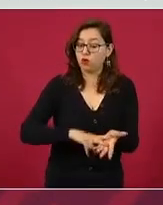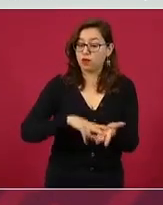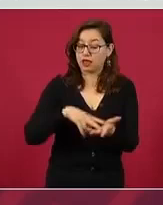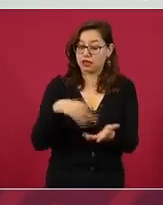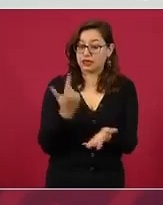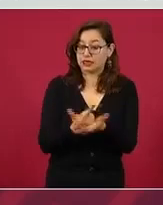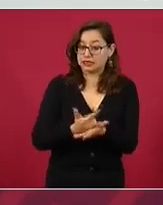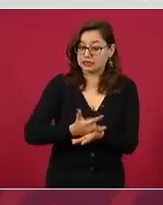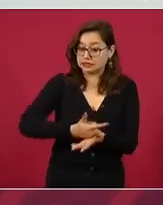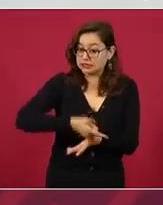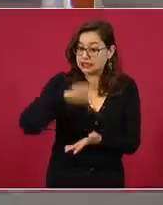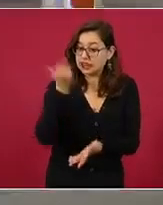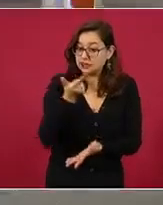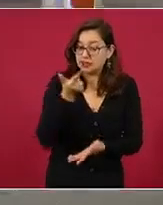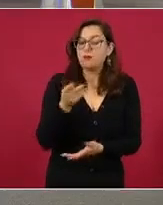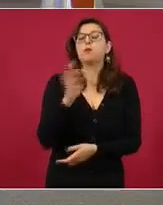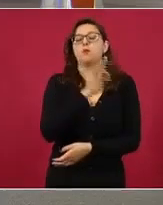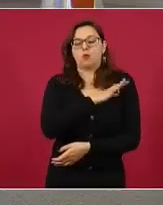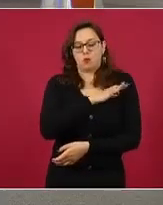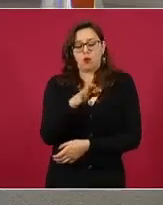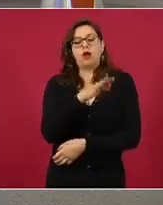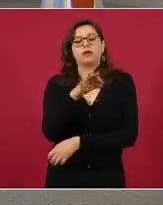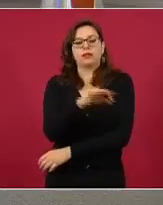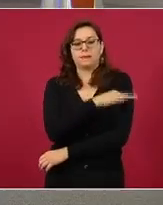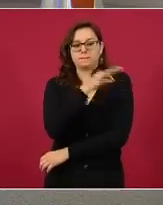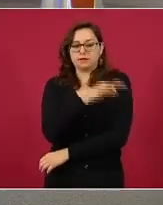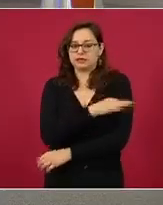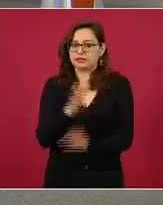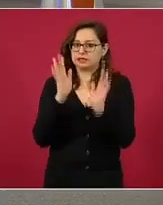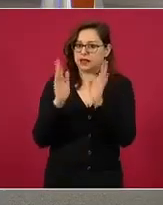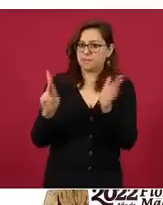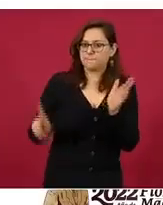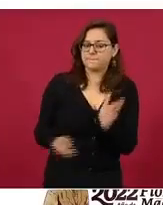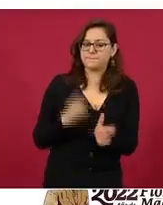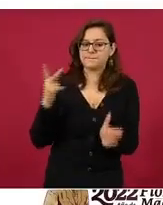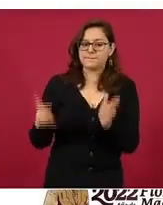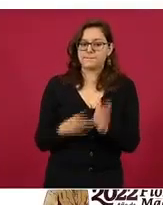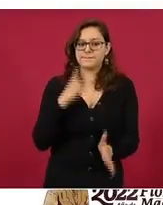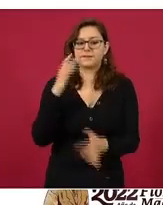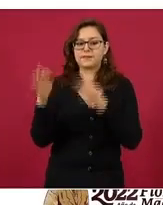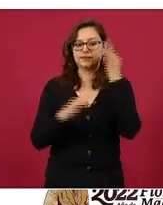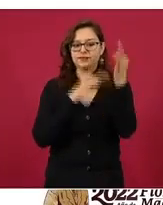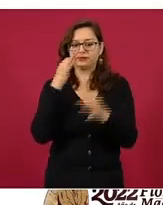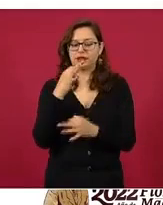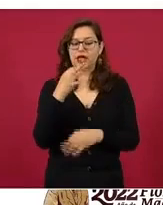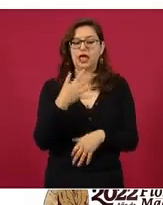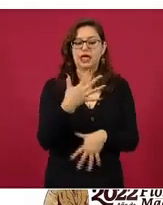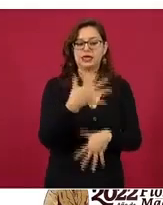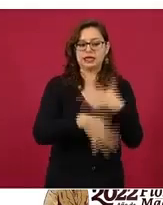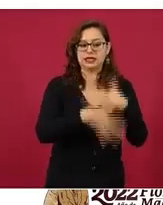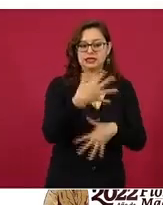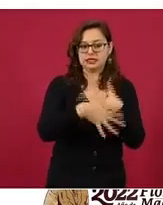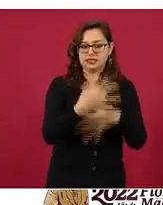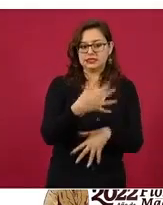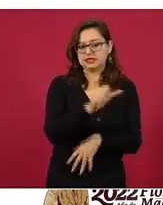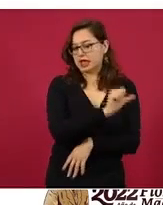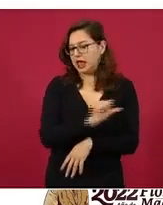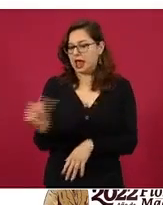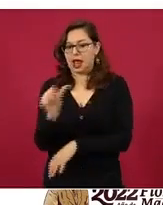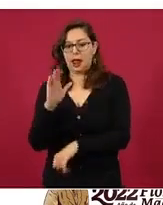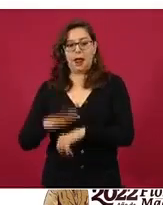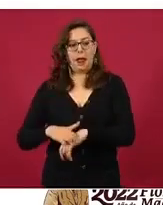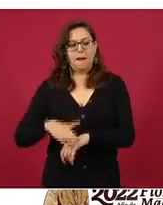aumentan el riesgo de COVID grave y que hemos anunciado repetidamente, 15 años en adelante tengan o no tengan